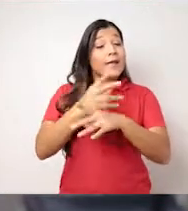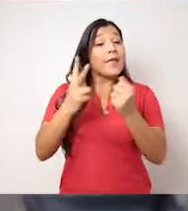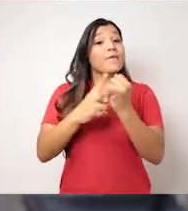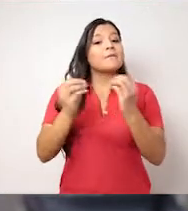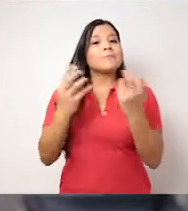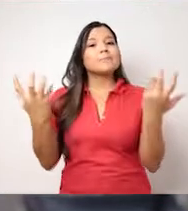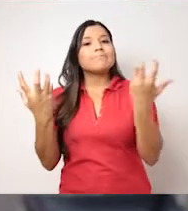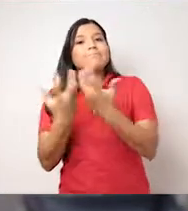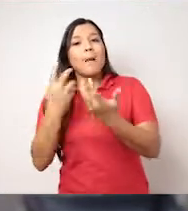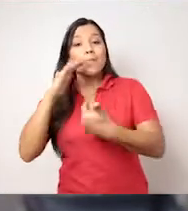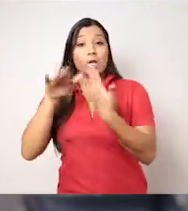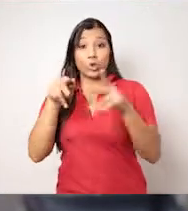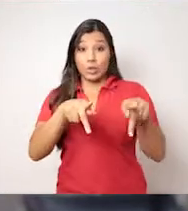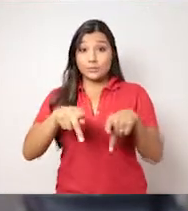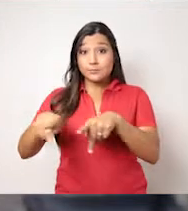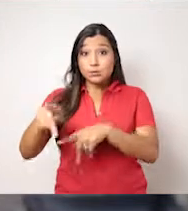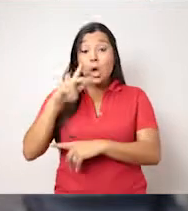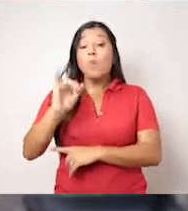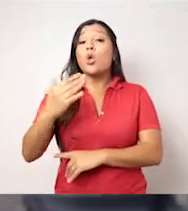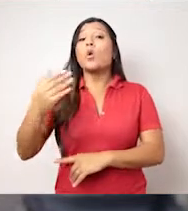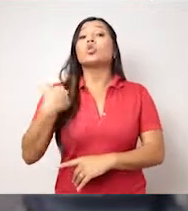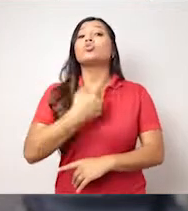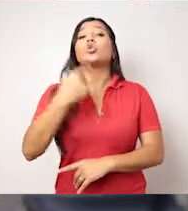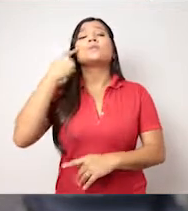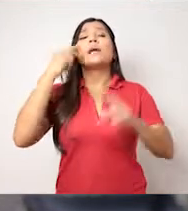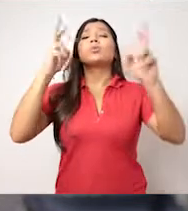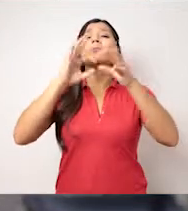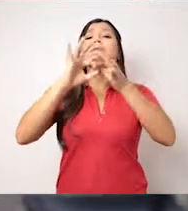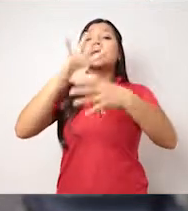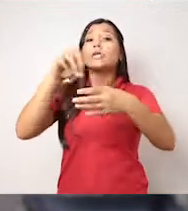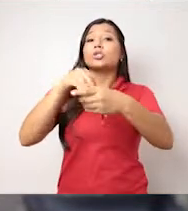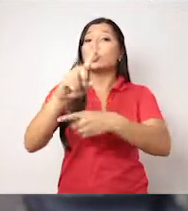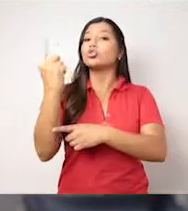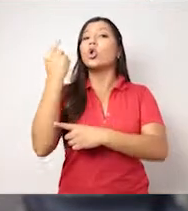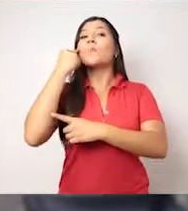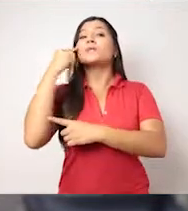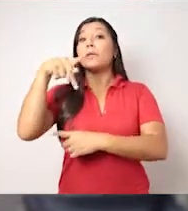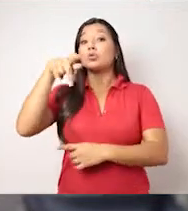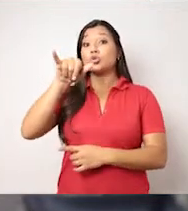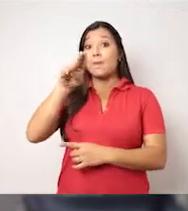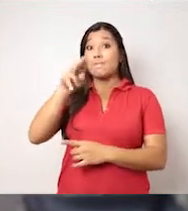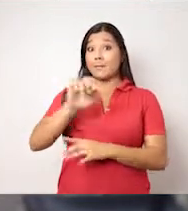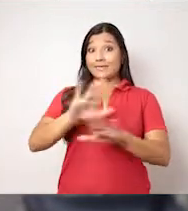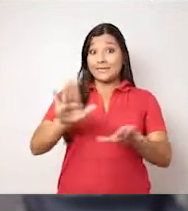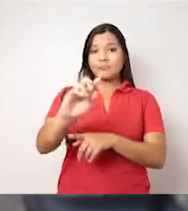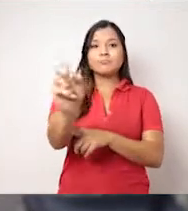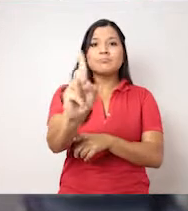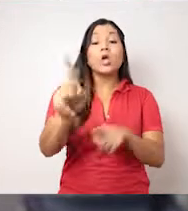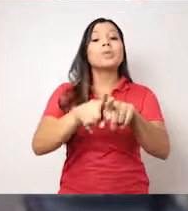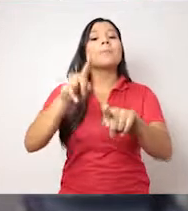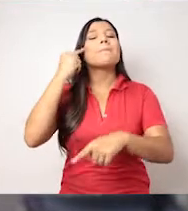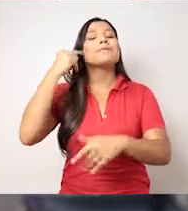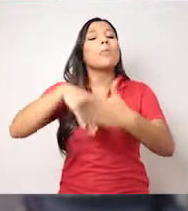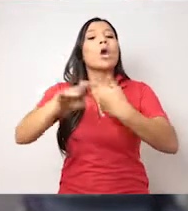estar cada vez más disponibles para todos. Por eso, cuando pensamos en inclusividad, no solamente pensamos en pequeñas o medianas empresas, sino también